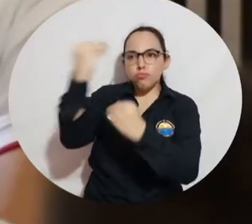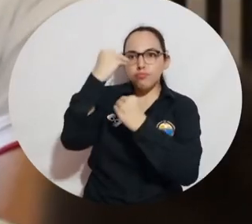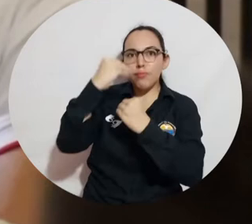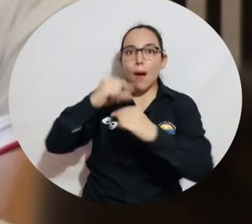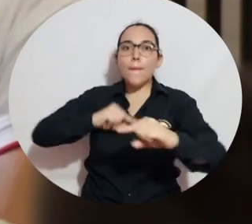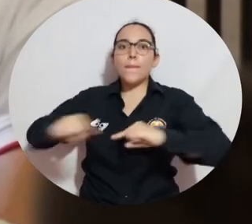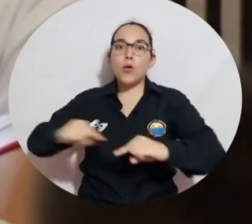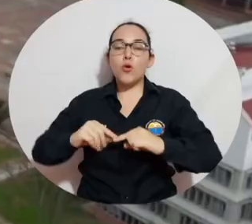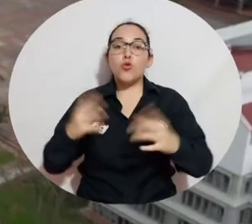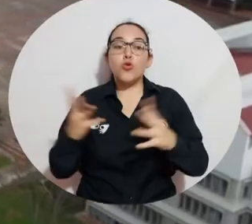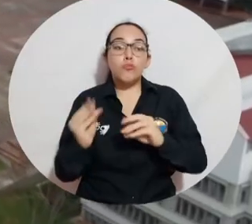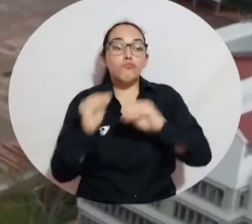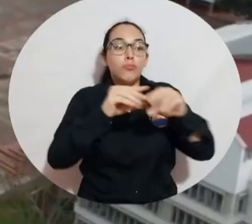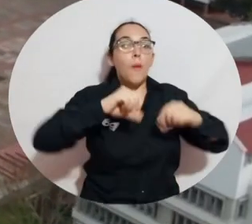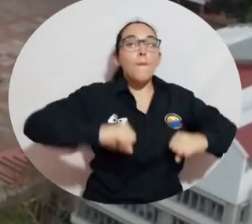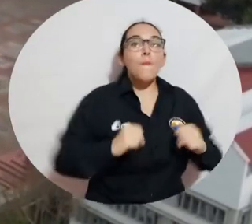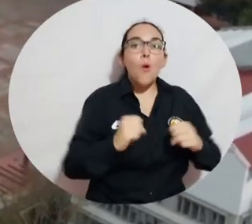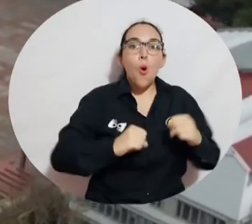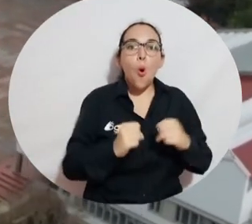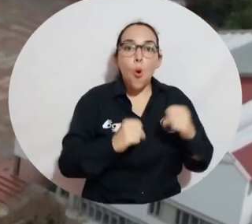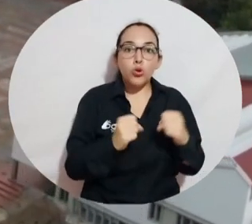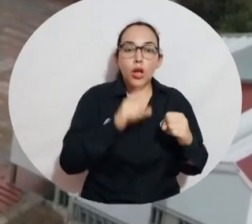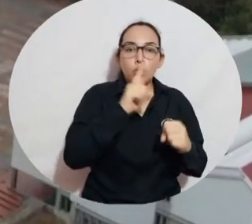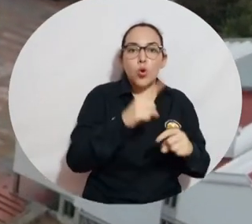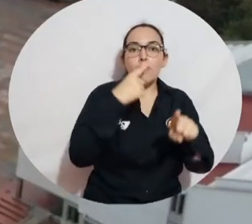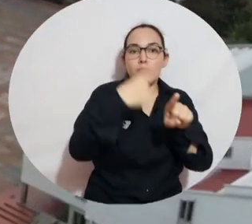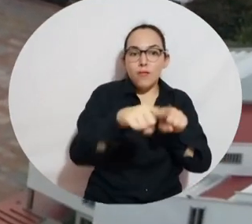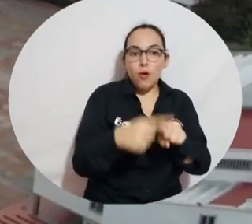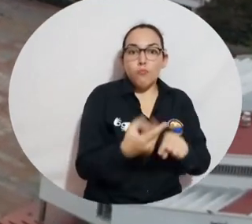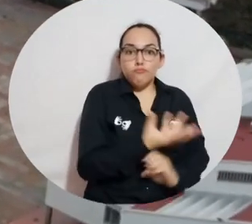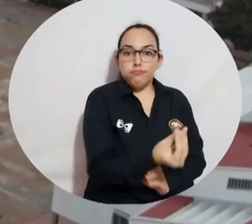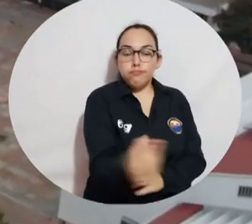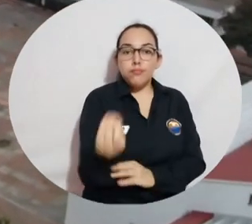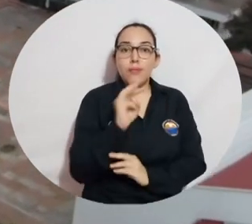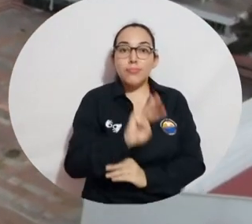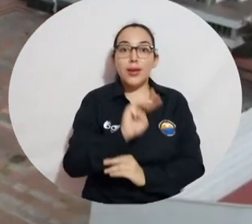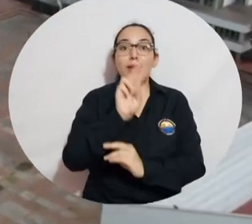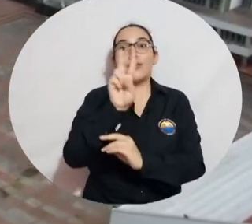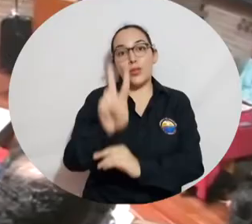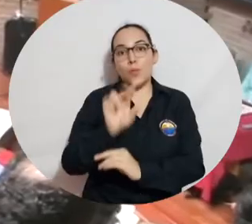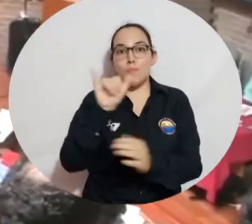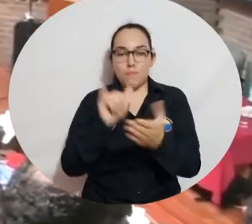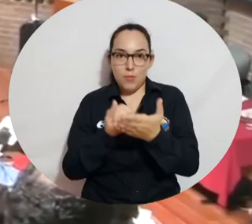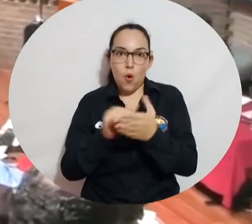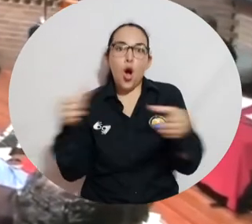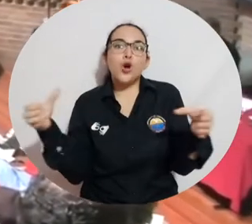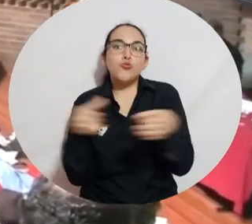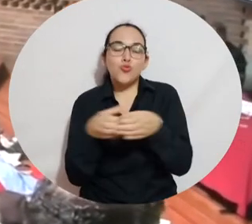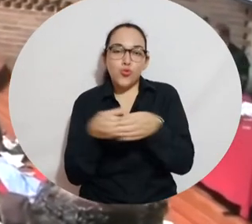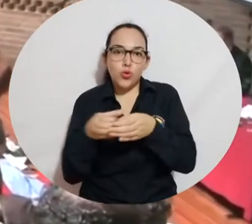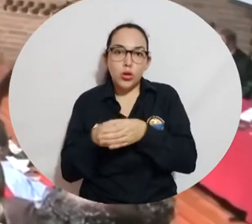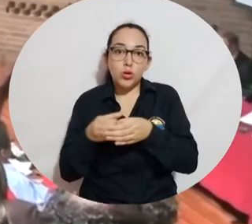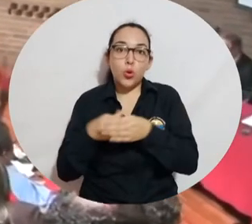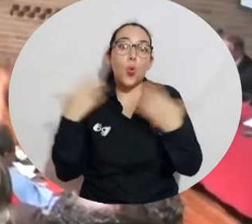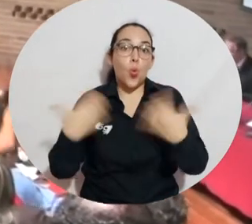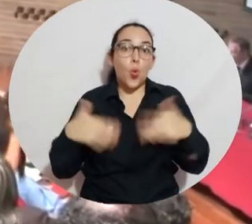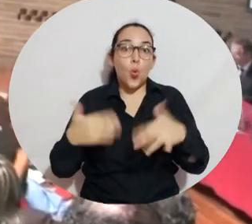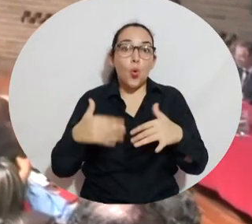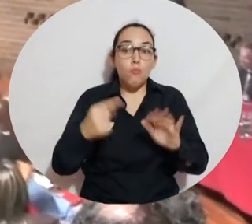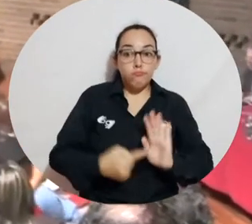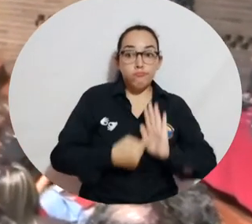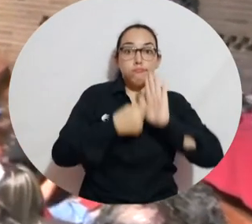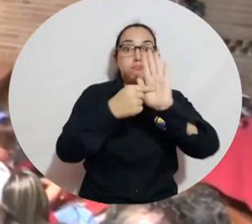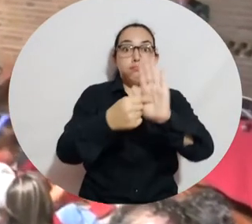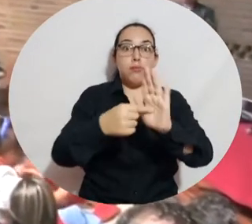la administración, se dio en Bogotá gracias a la confianza de los delegados de las 32 seccionales de la asociación sindical, y se convirtió en un hecho